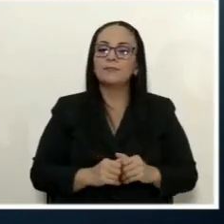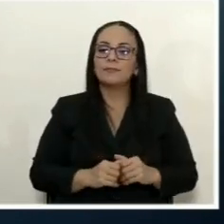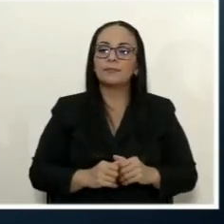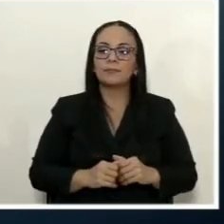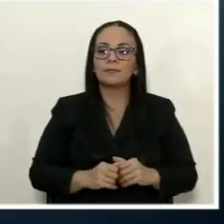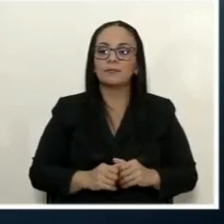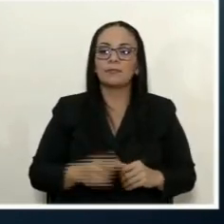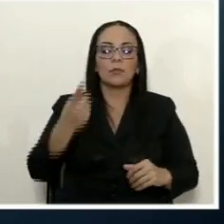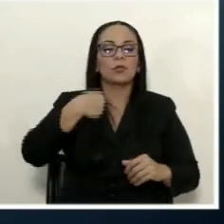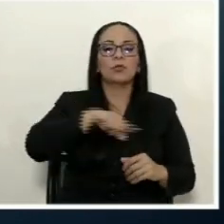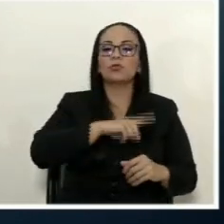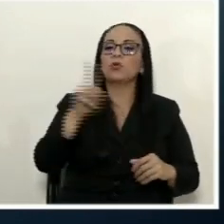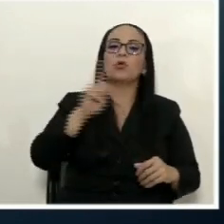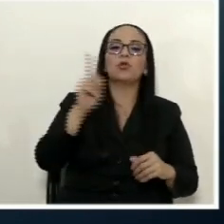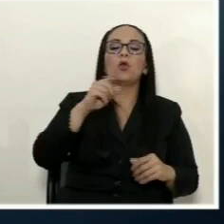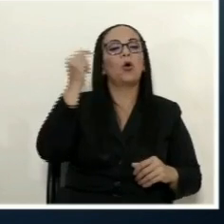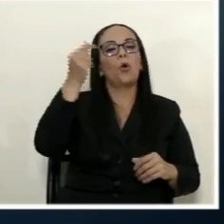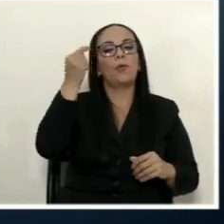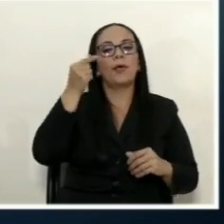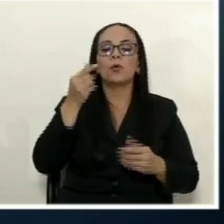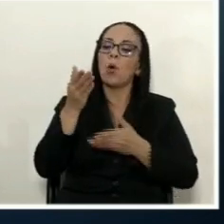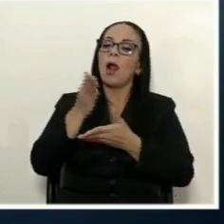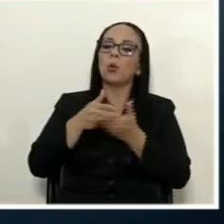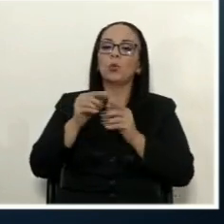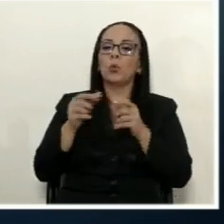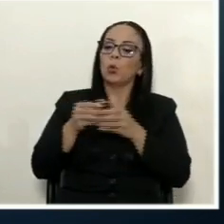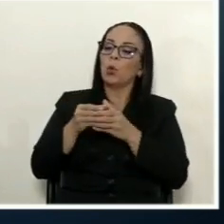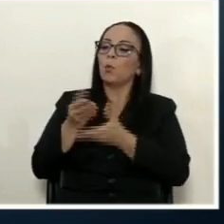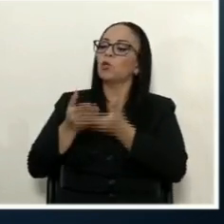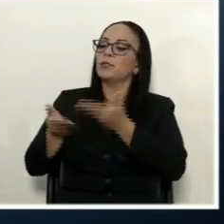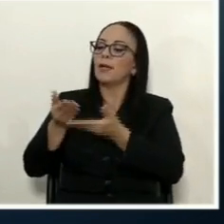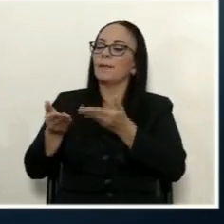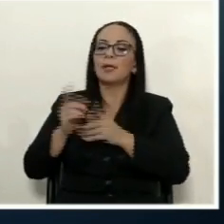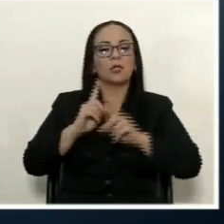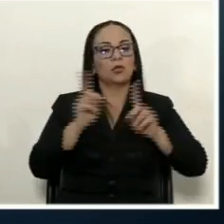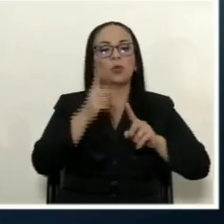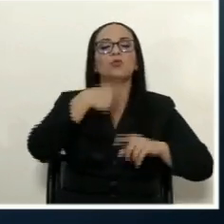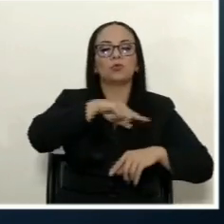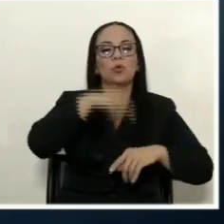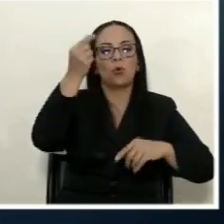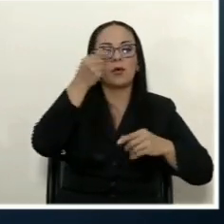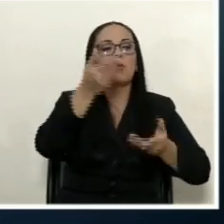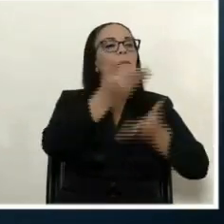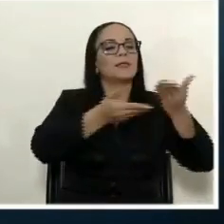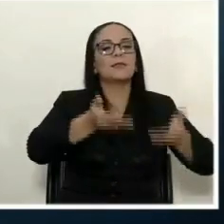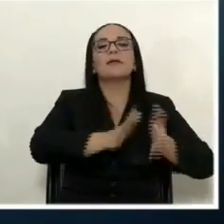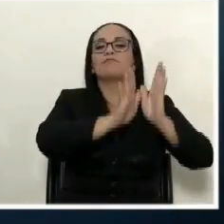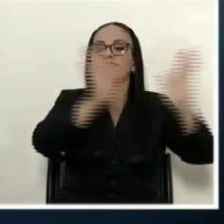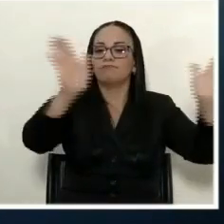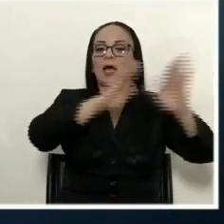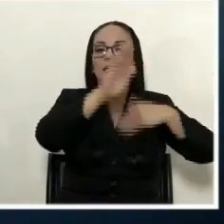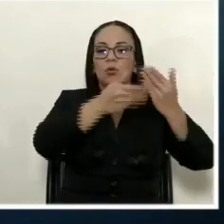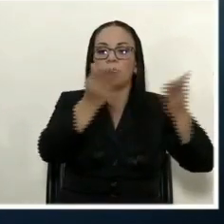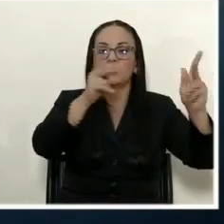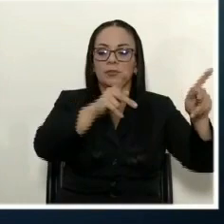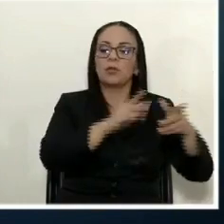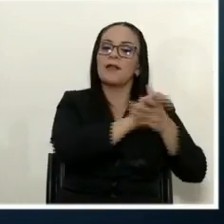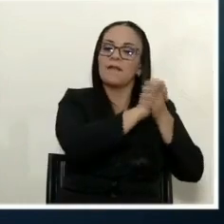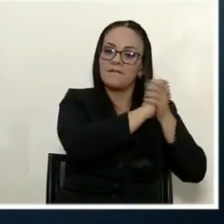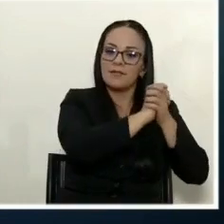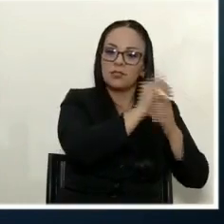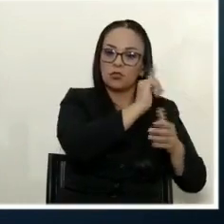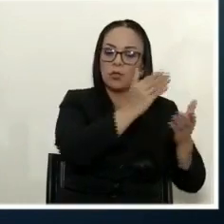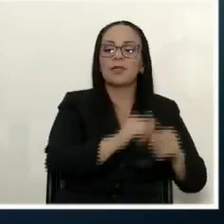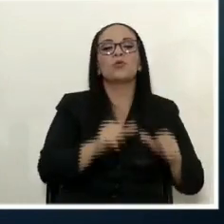un gobierno para servir a unos u otros, somos un gobierno para servir a todos. La felicito, doña Yoleni.